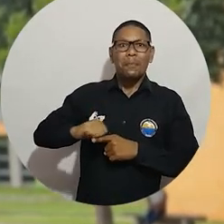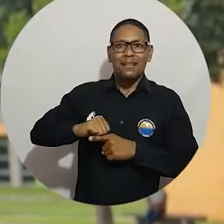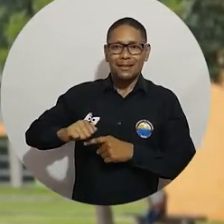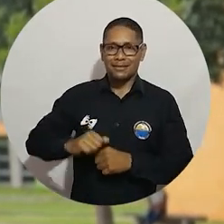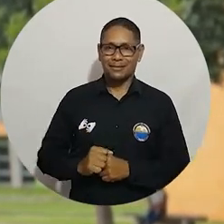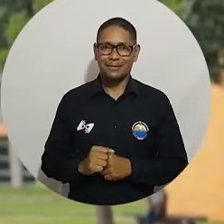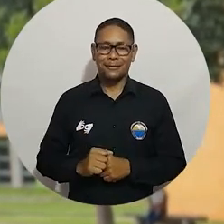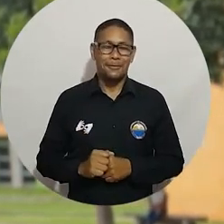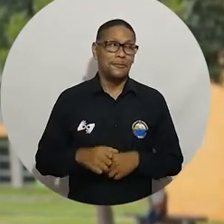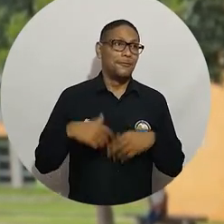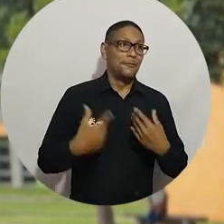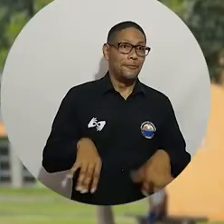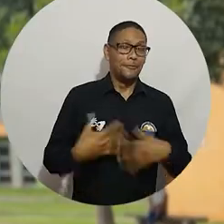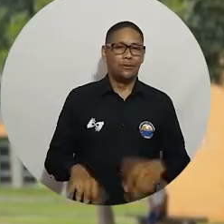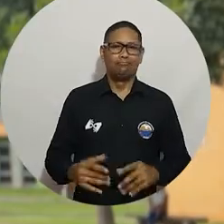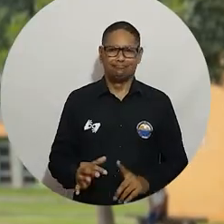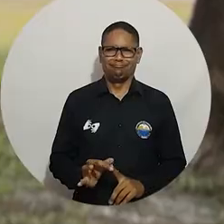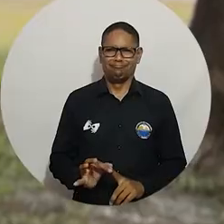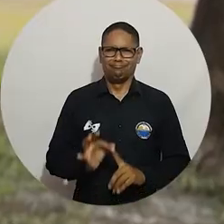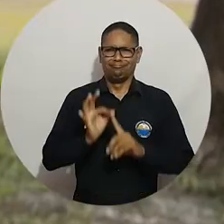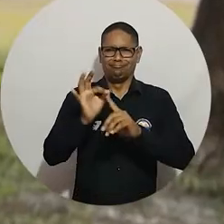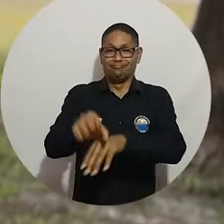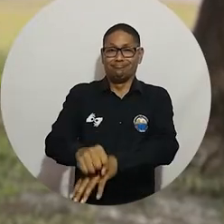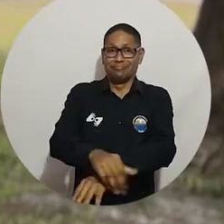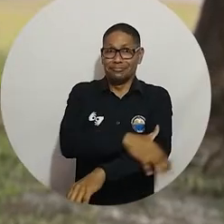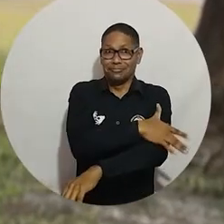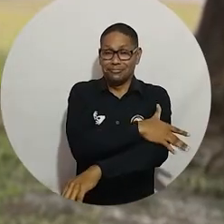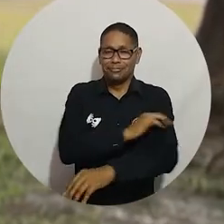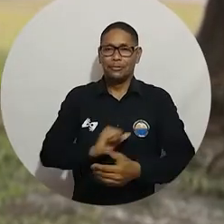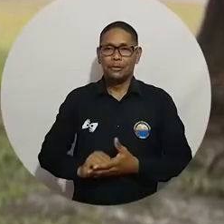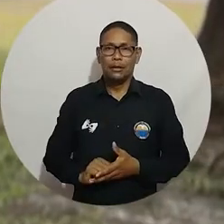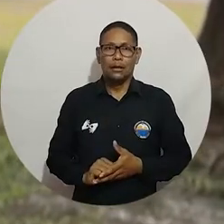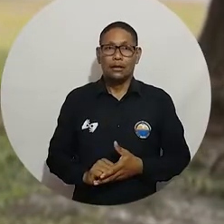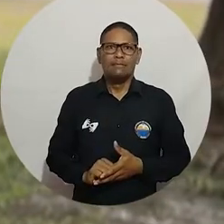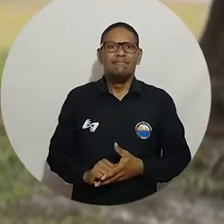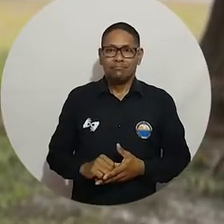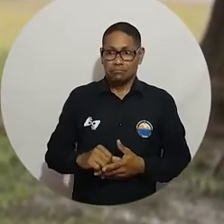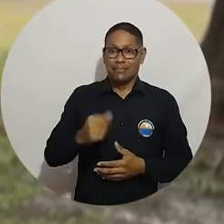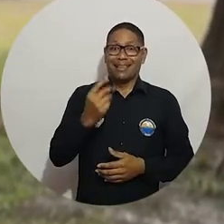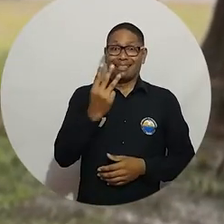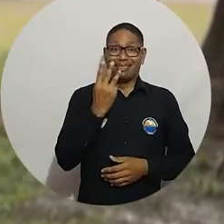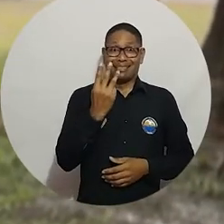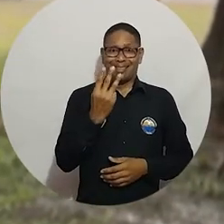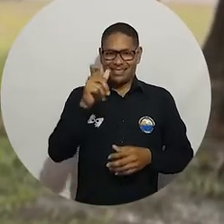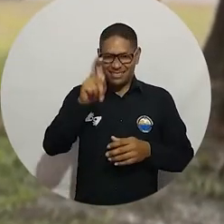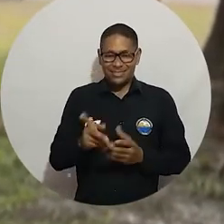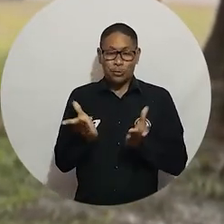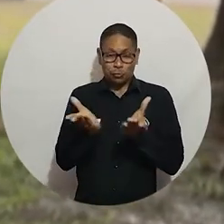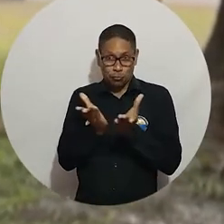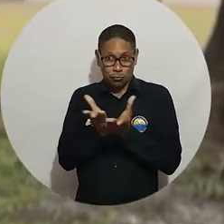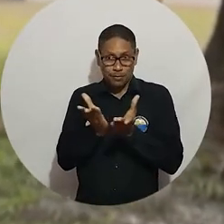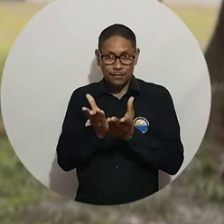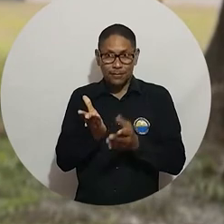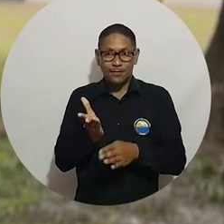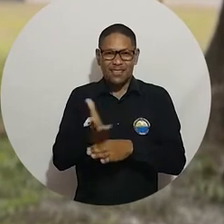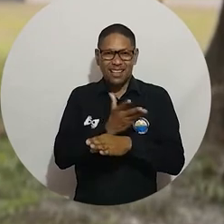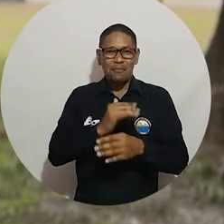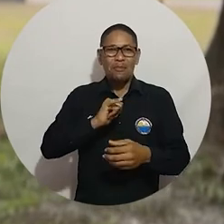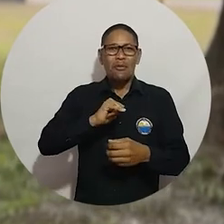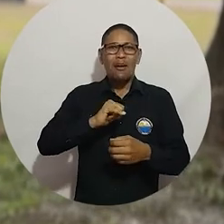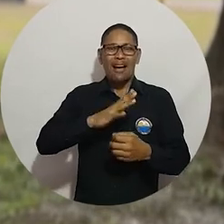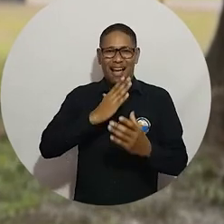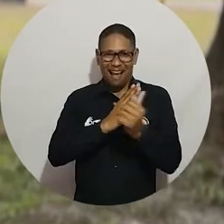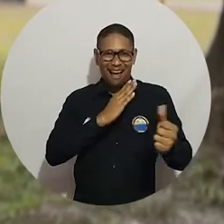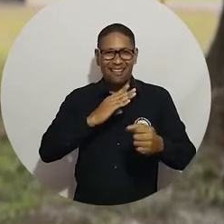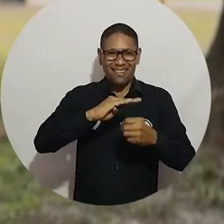y el inicio de sus prácticas profesionales. Esta significativa jornada contó con un ingrediente especial, pues en ella estuvieron tres